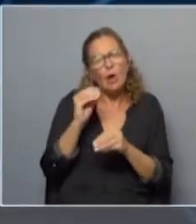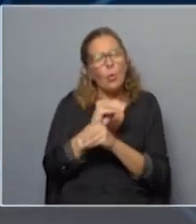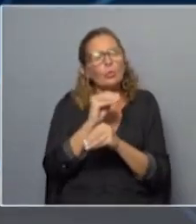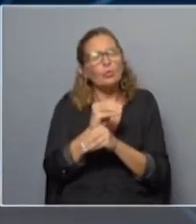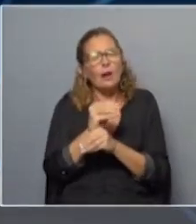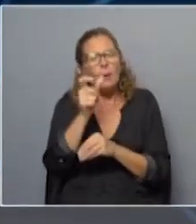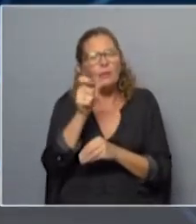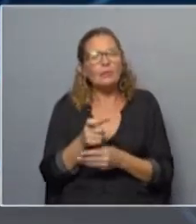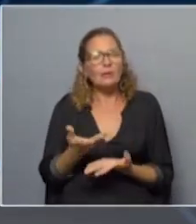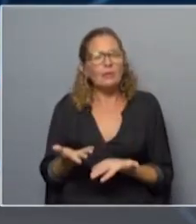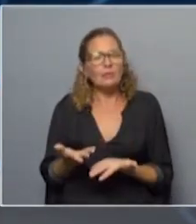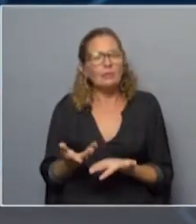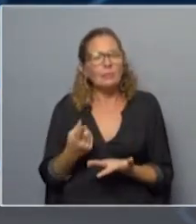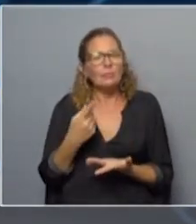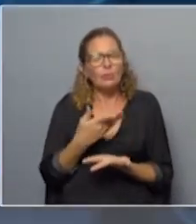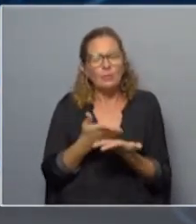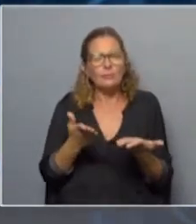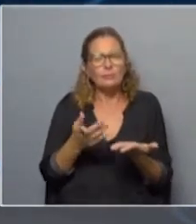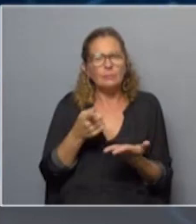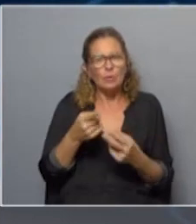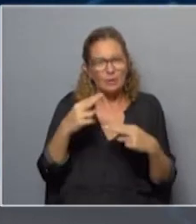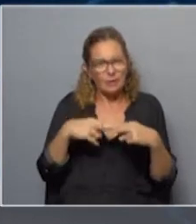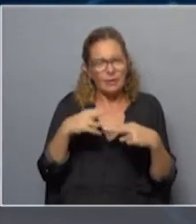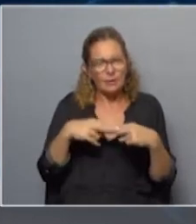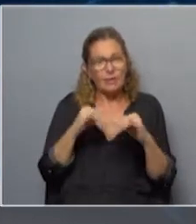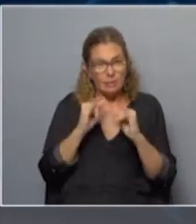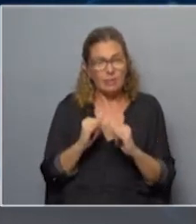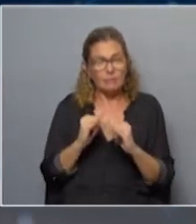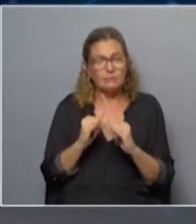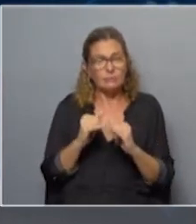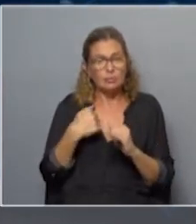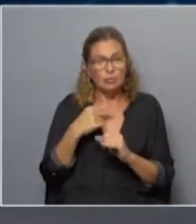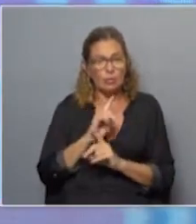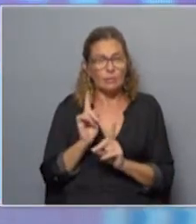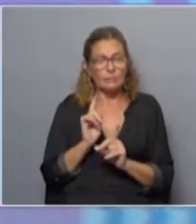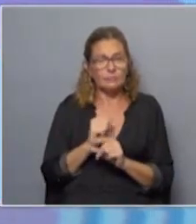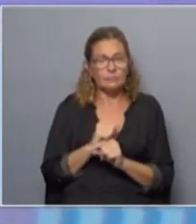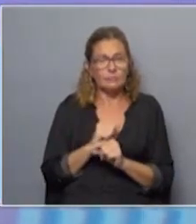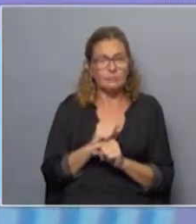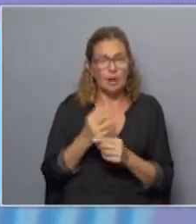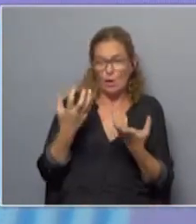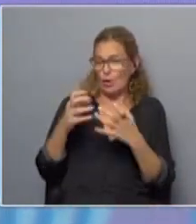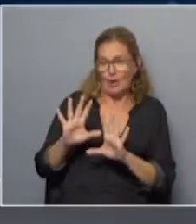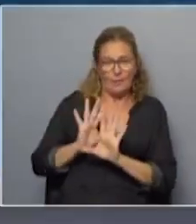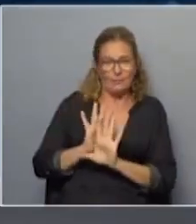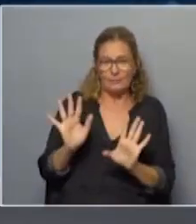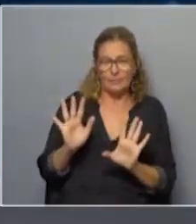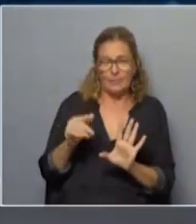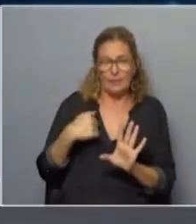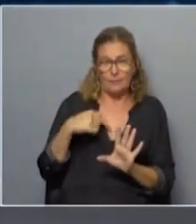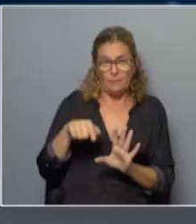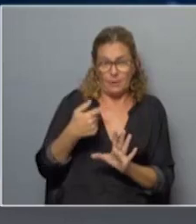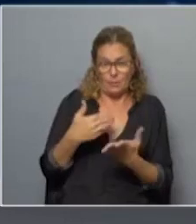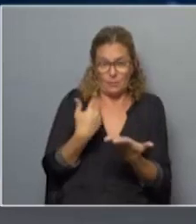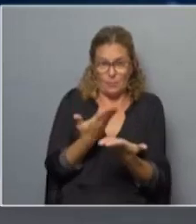¿tú tienes redes? Sí. Bárbara, yo no, ni quiero tenerlas, pero cuando me muestran las